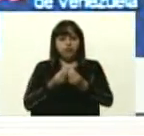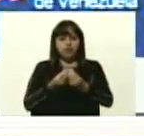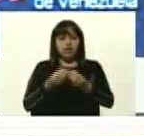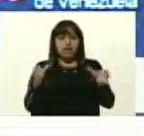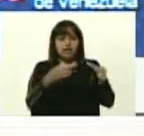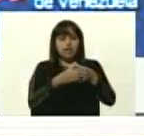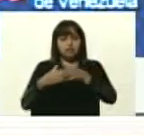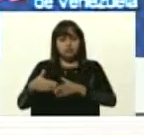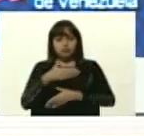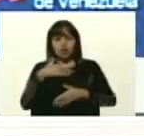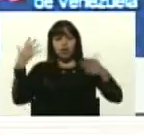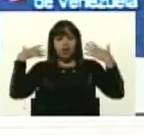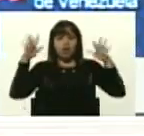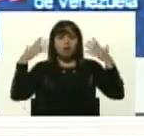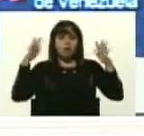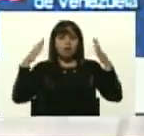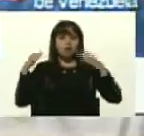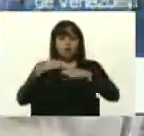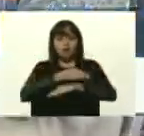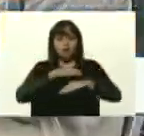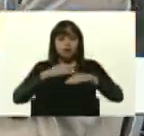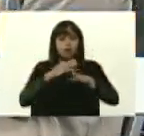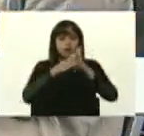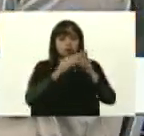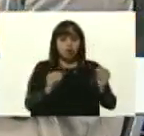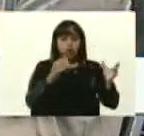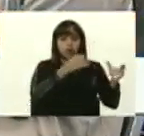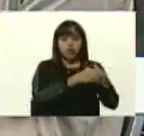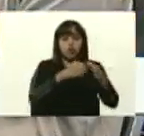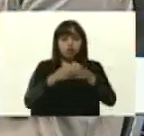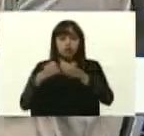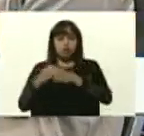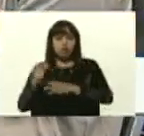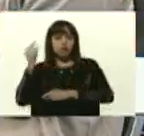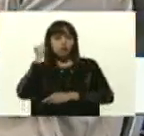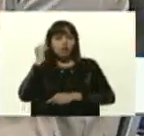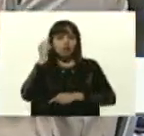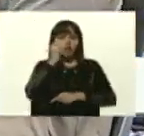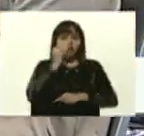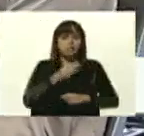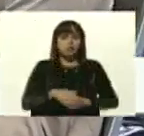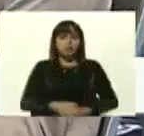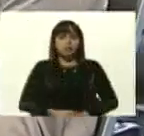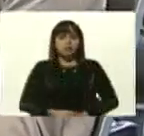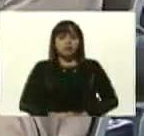un aplauso para la ministra Gabriela Jiménez, para todo su equipo, de mujeres, de hombres,